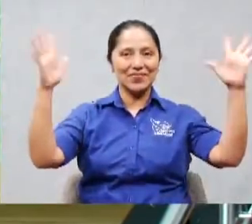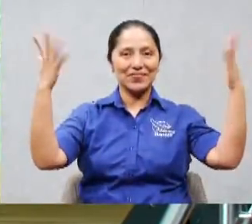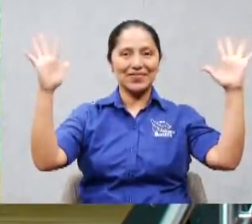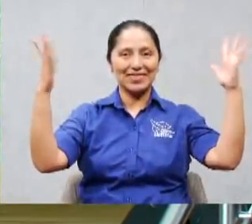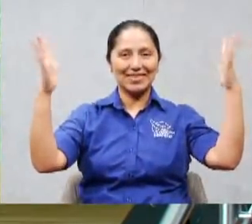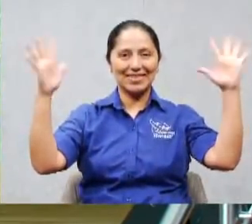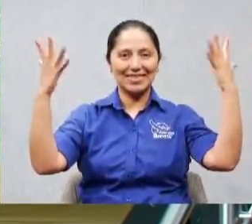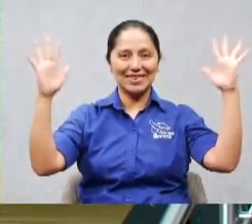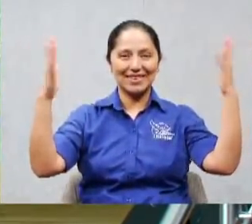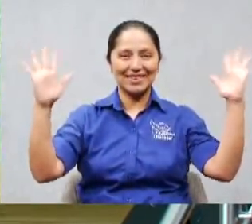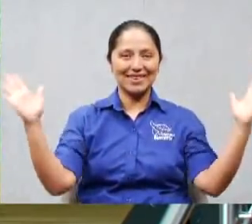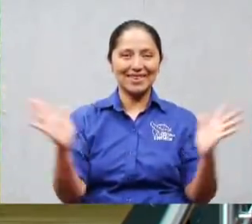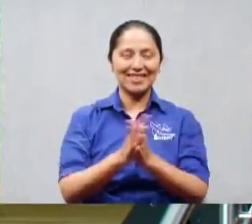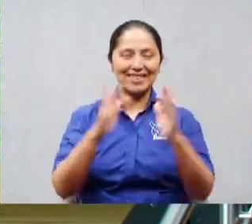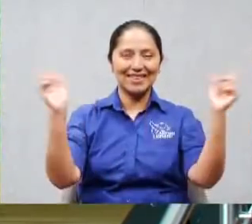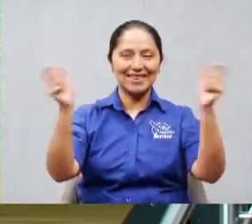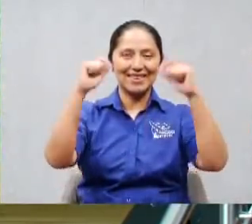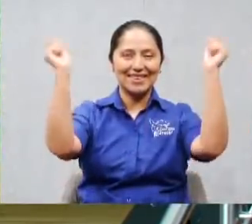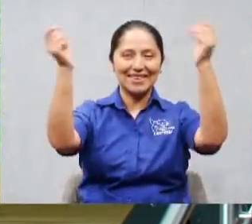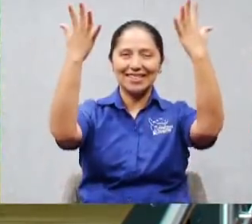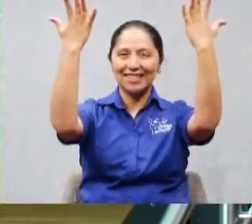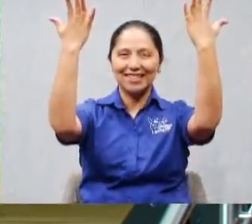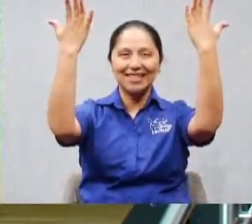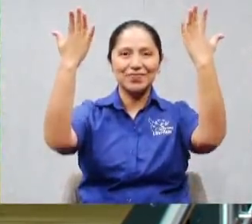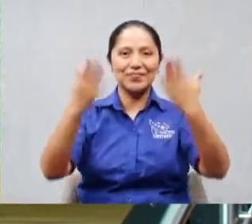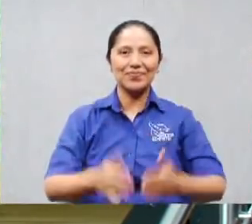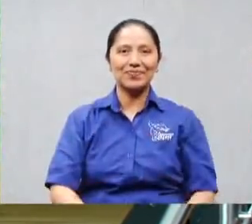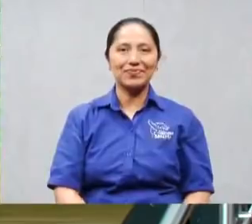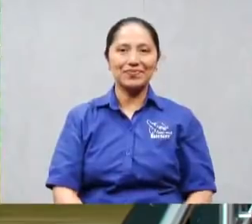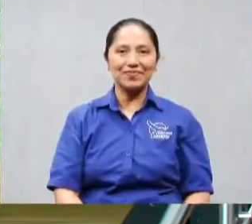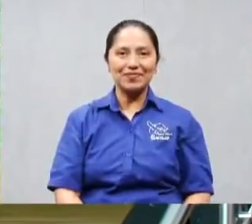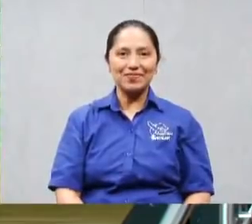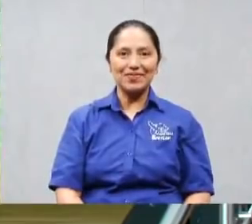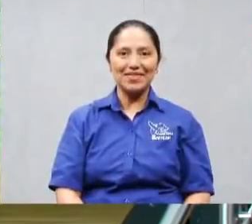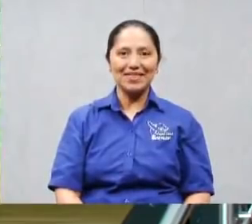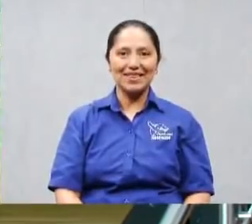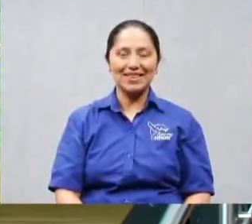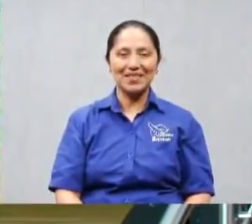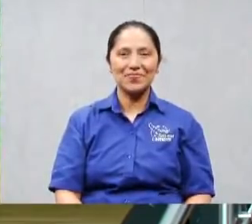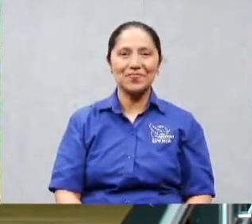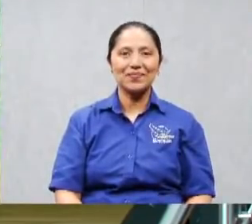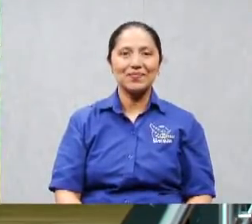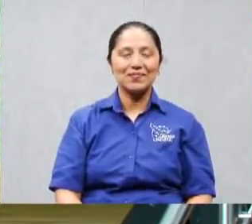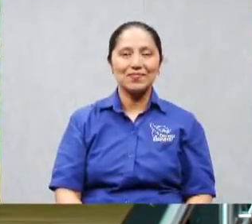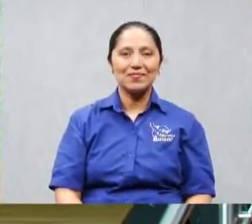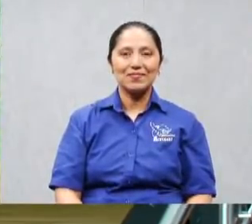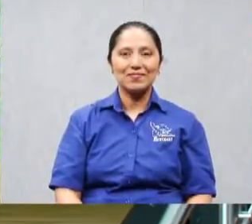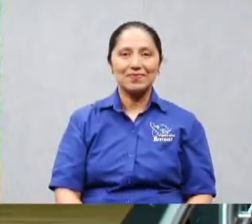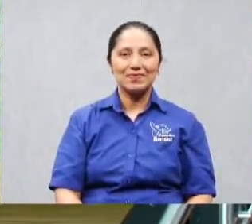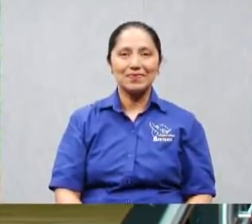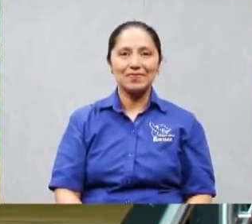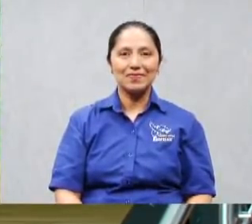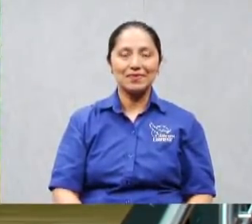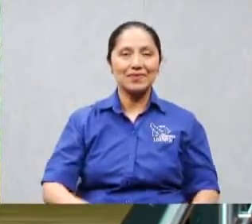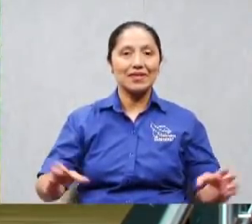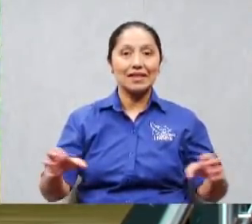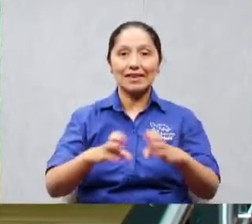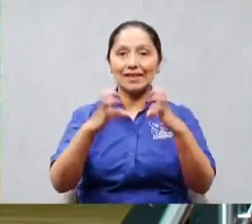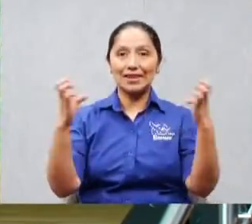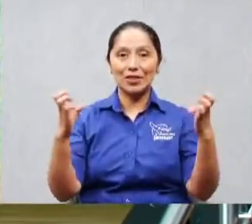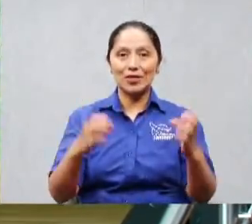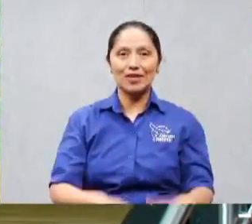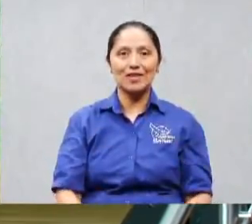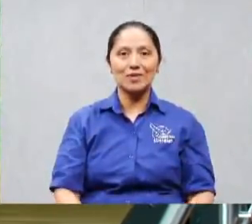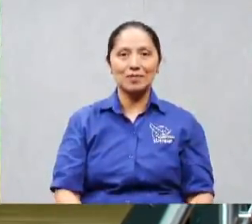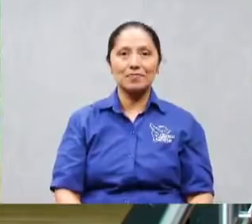aleluya ah no pues así pues si dijo alguien entonces aquí tenemos al